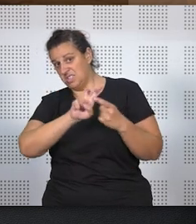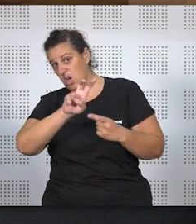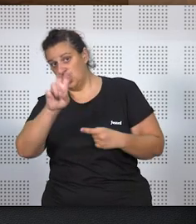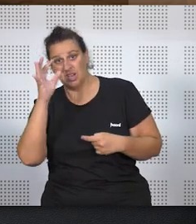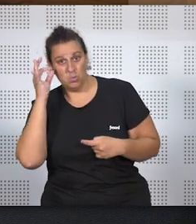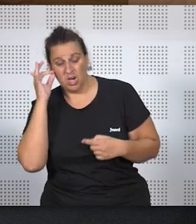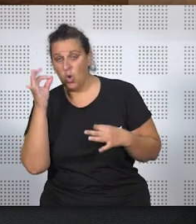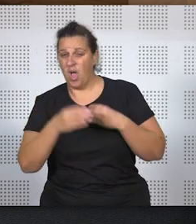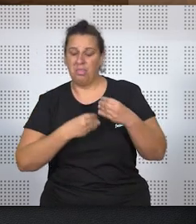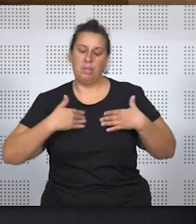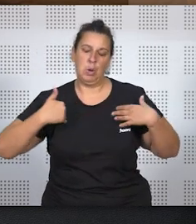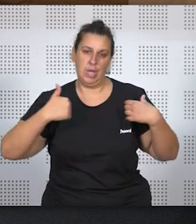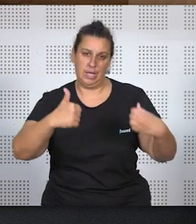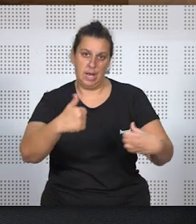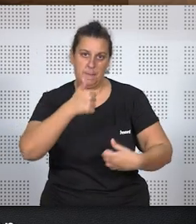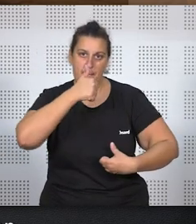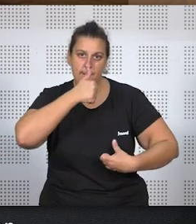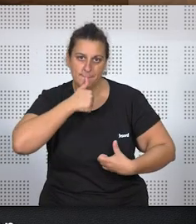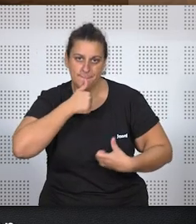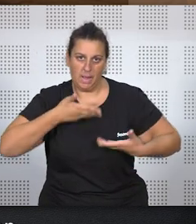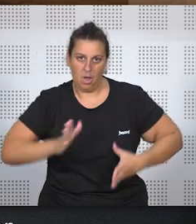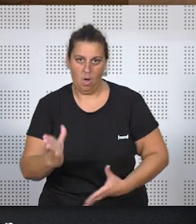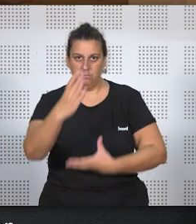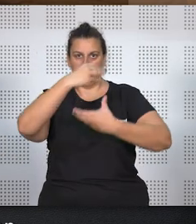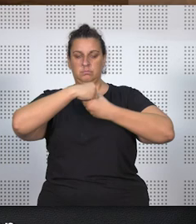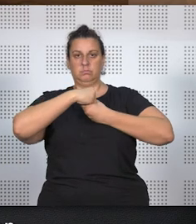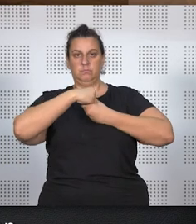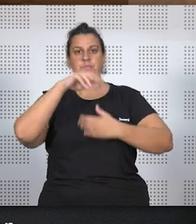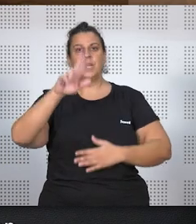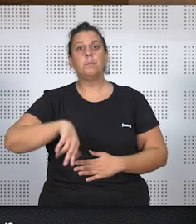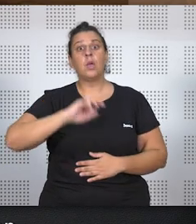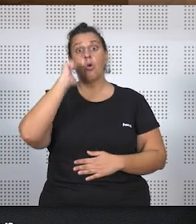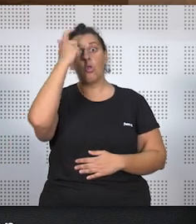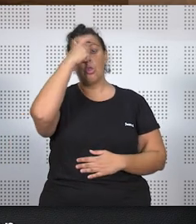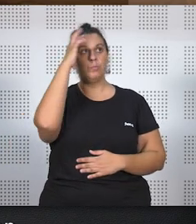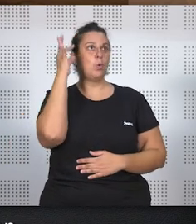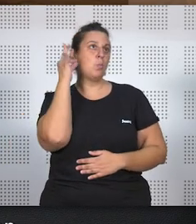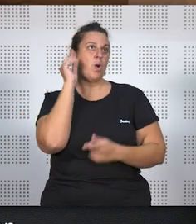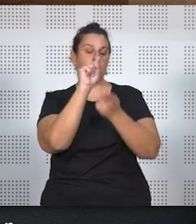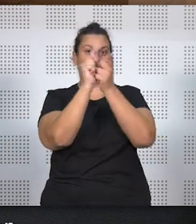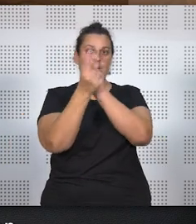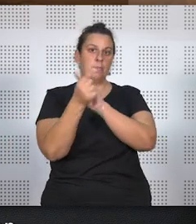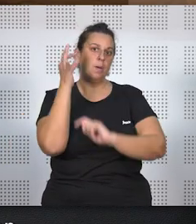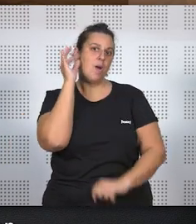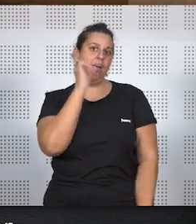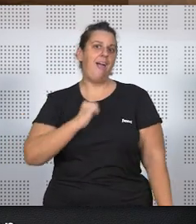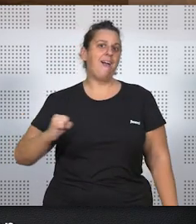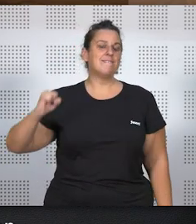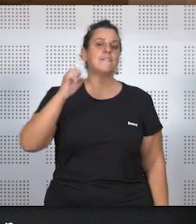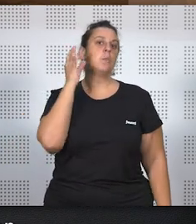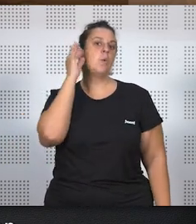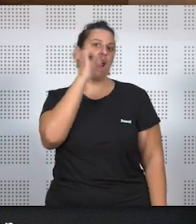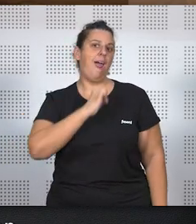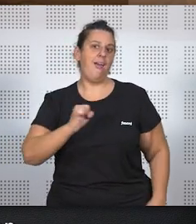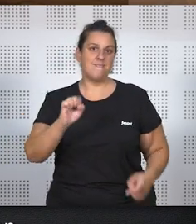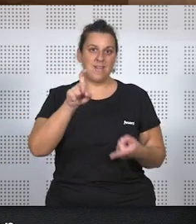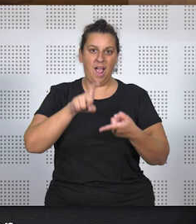otra o a hacer lo que quiera. Pero es que además cambia la concepción de la mujer. La mujer ideal es la mujer casada,